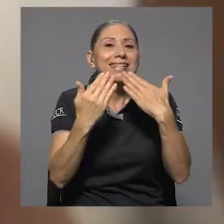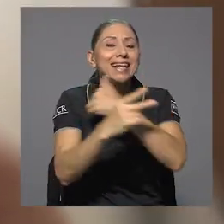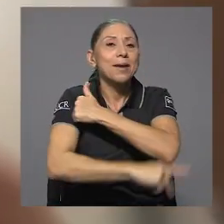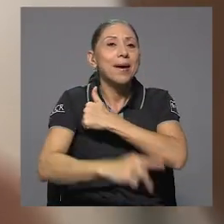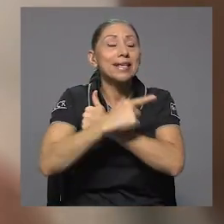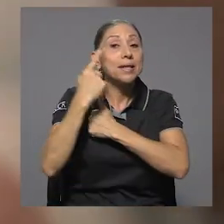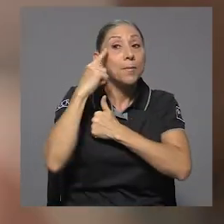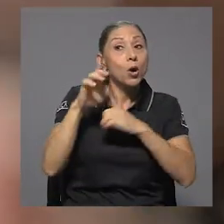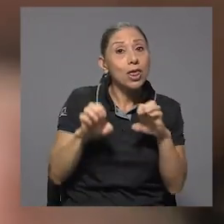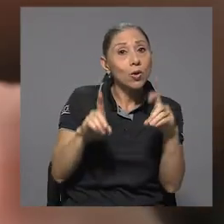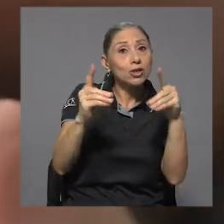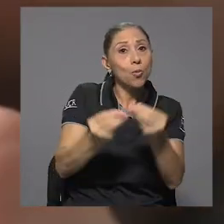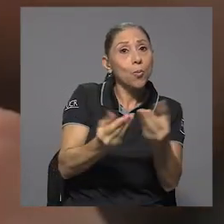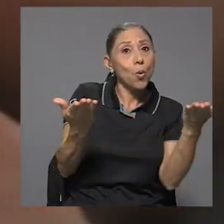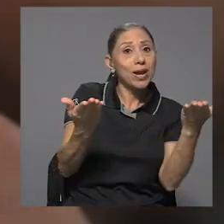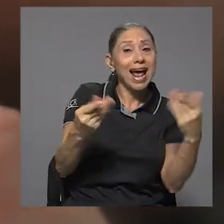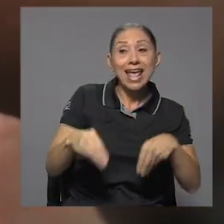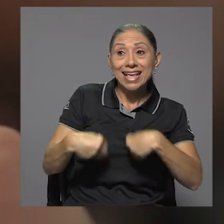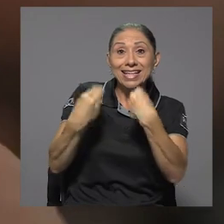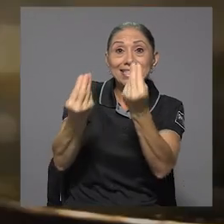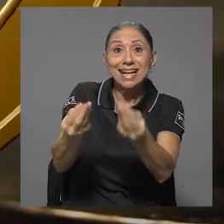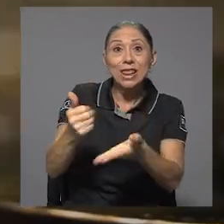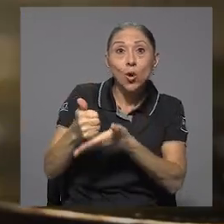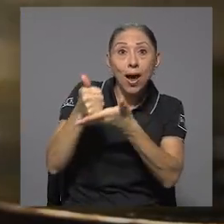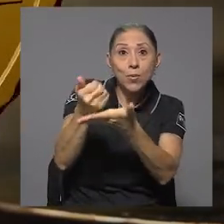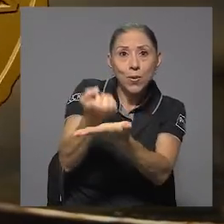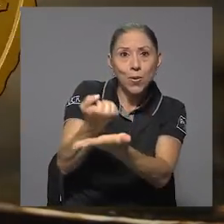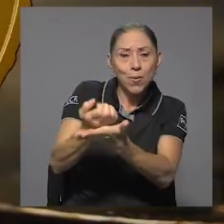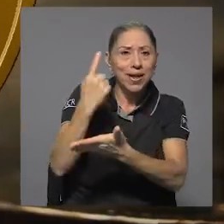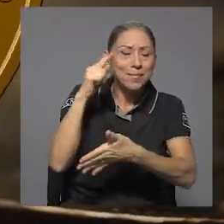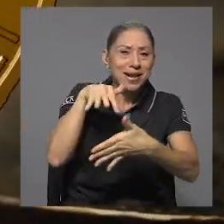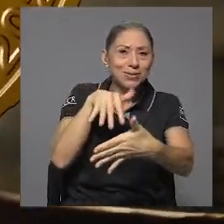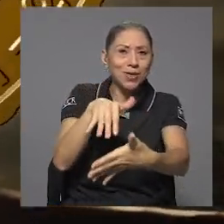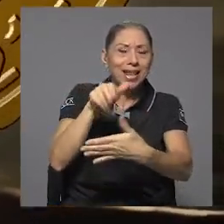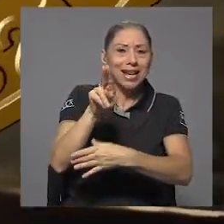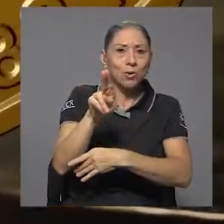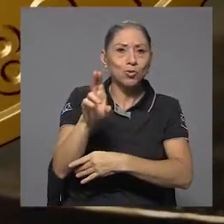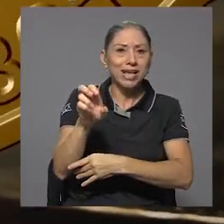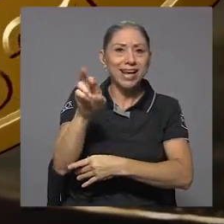educación pública y por haberle brindado una beca para estudiar en la UCR.